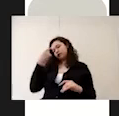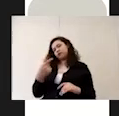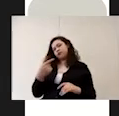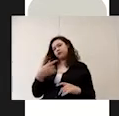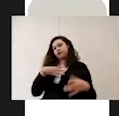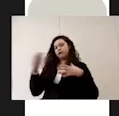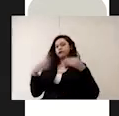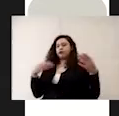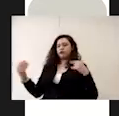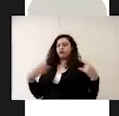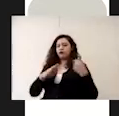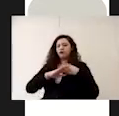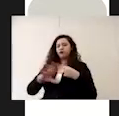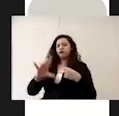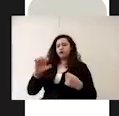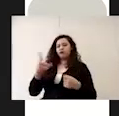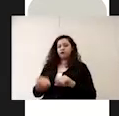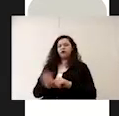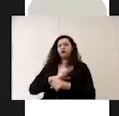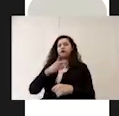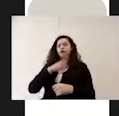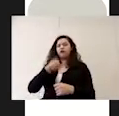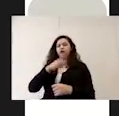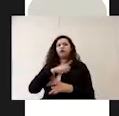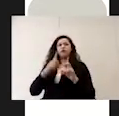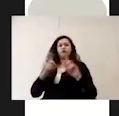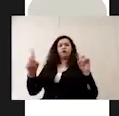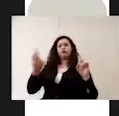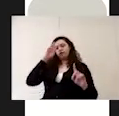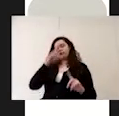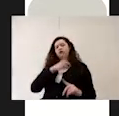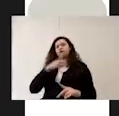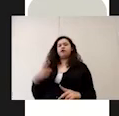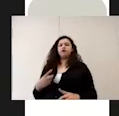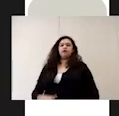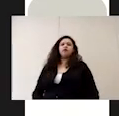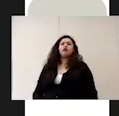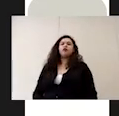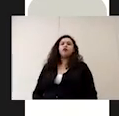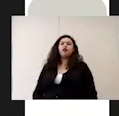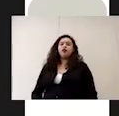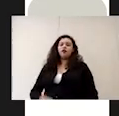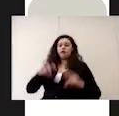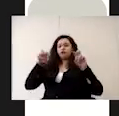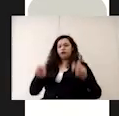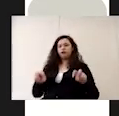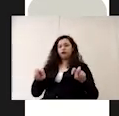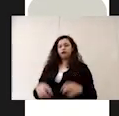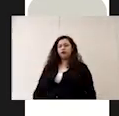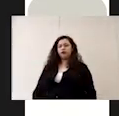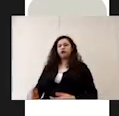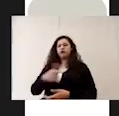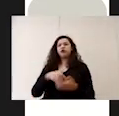de COVID-19 se debe respetar la sana distancia en los en los asientos por lo tanto debe haber cancelación de